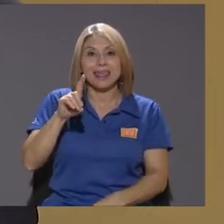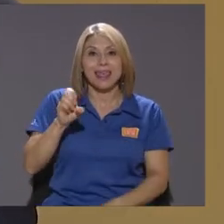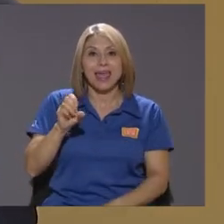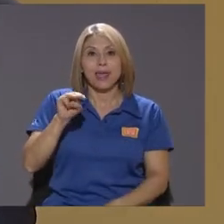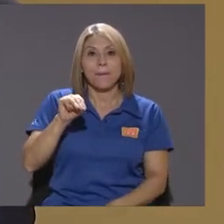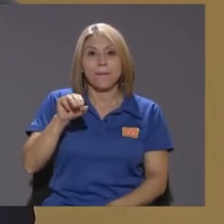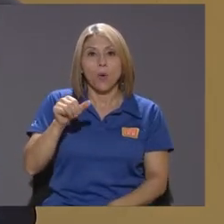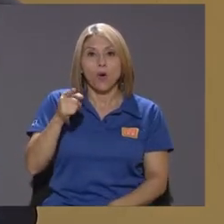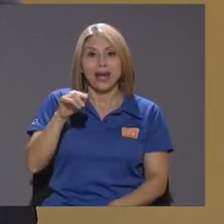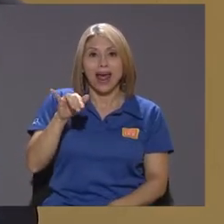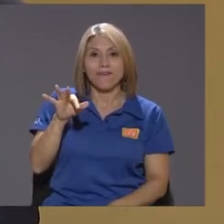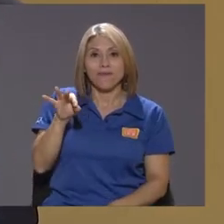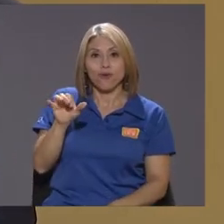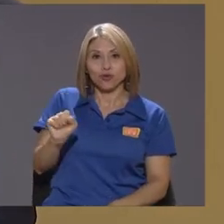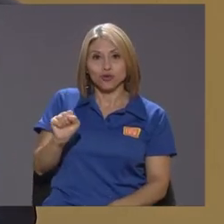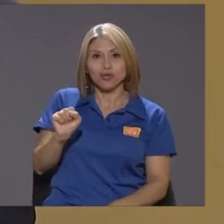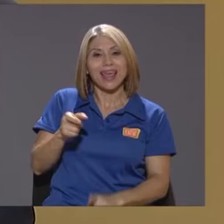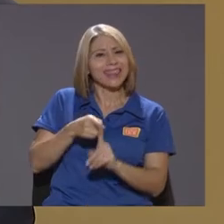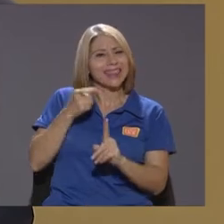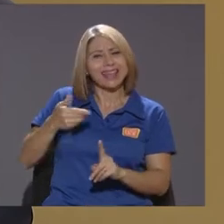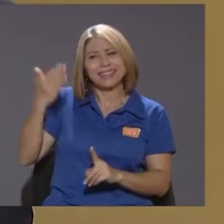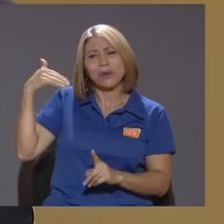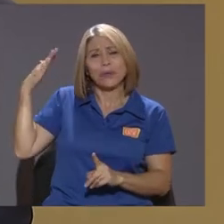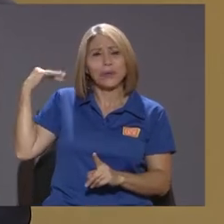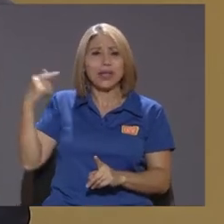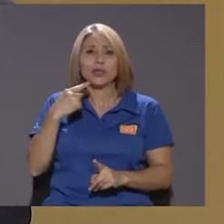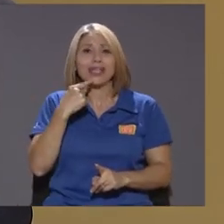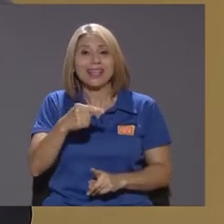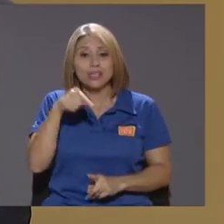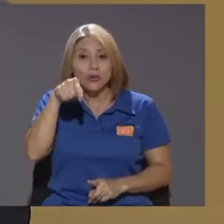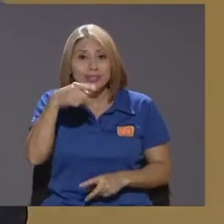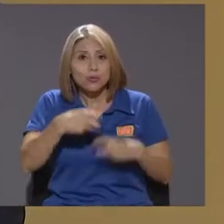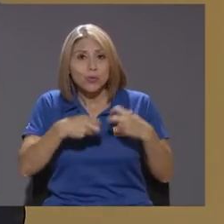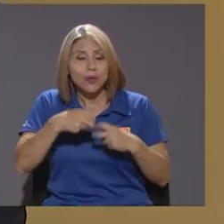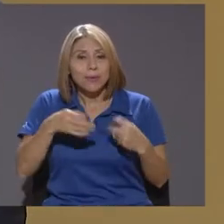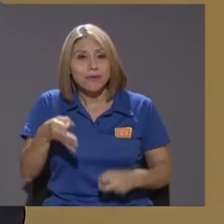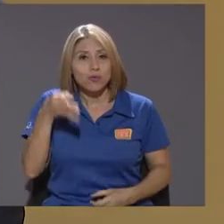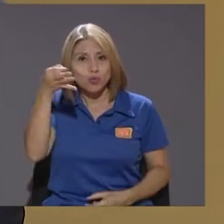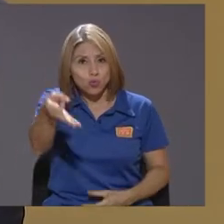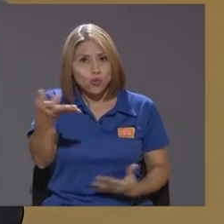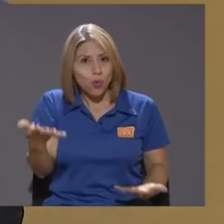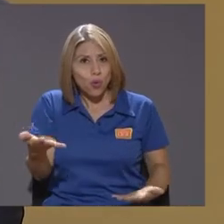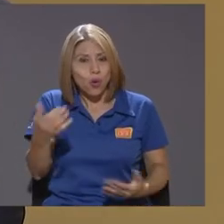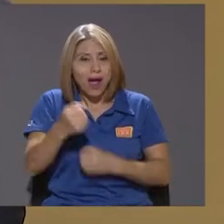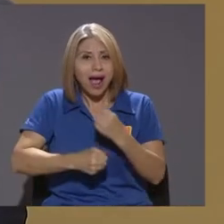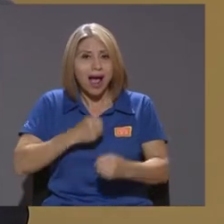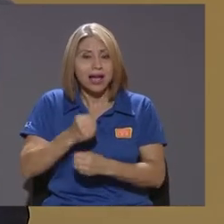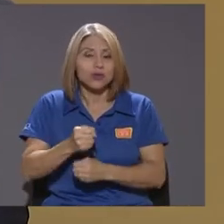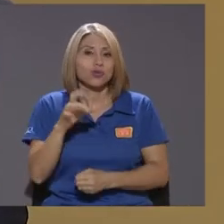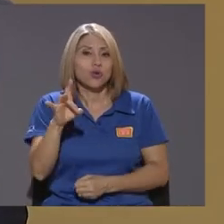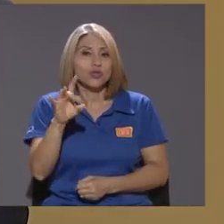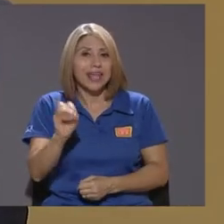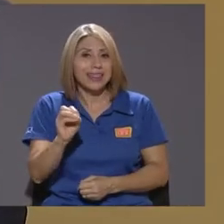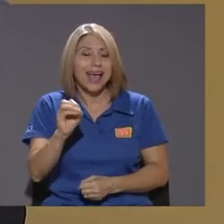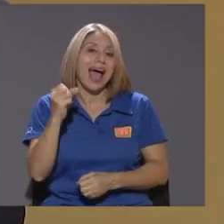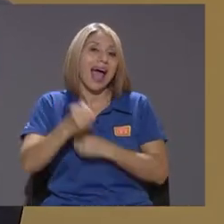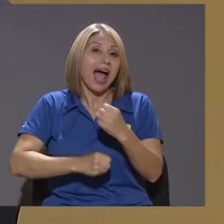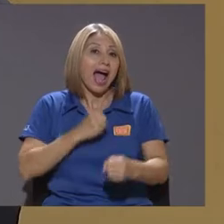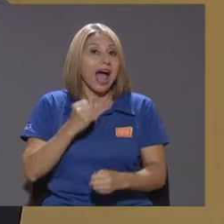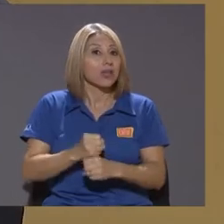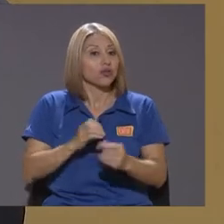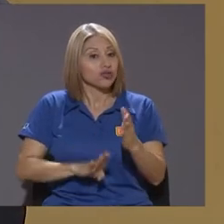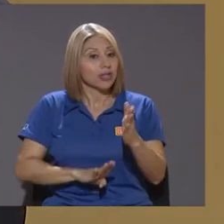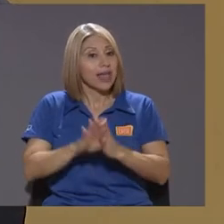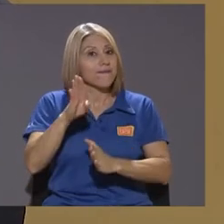excelentes nos han dicho desde los años 70 aquí tenemos un problema futuro los 80 va a ser años de bonanza